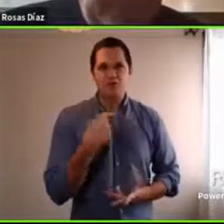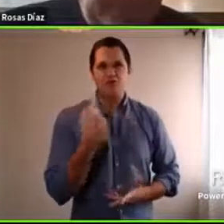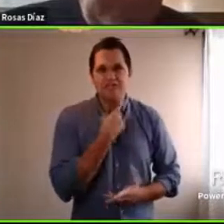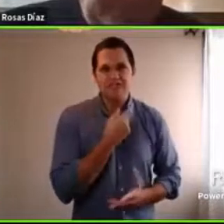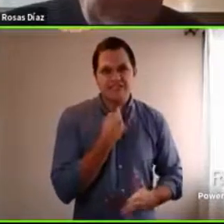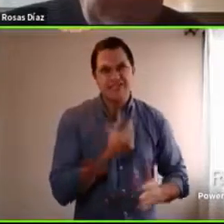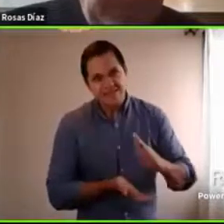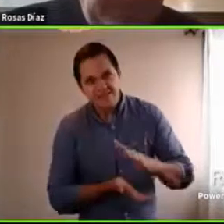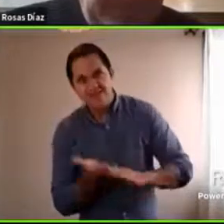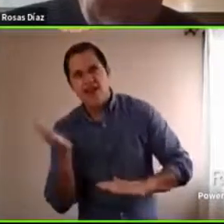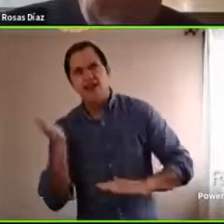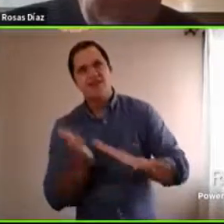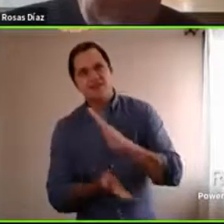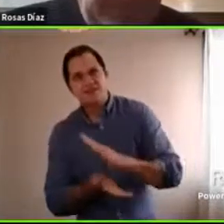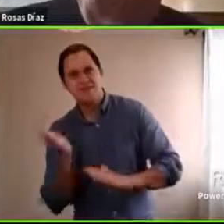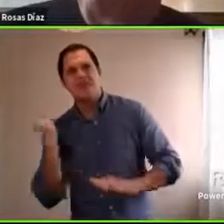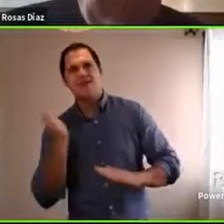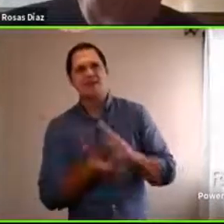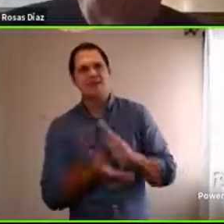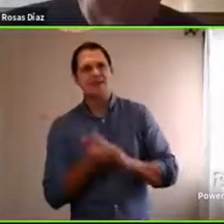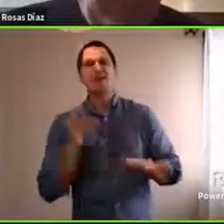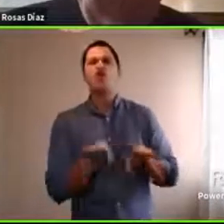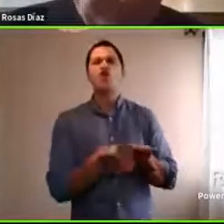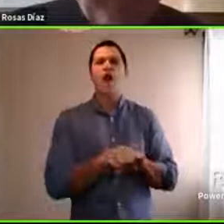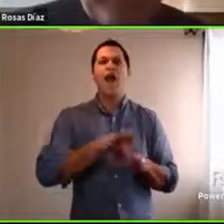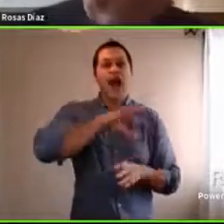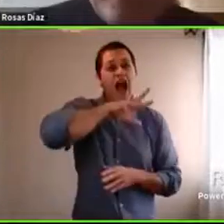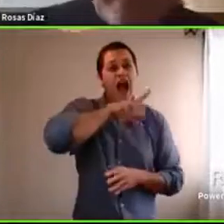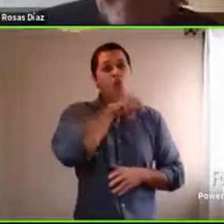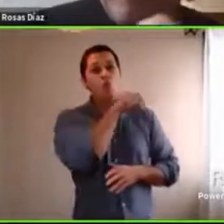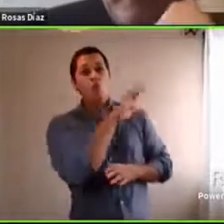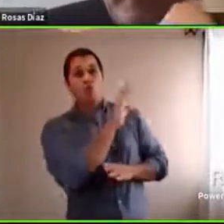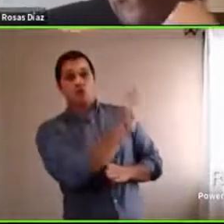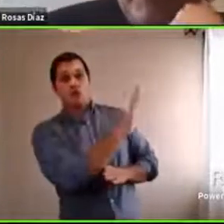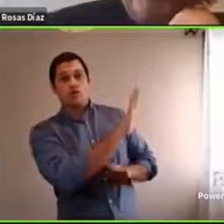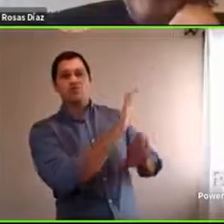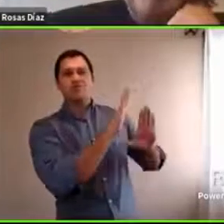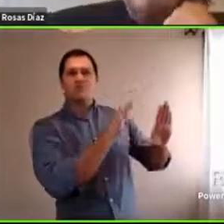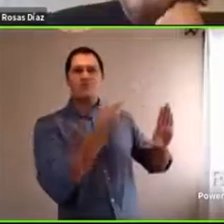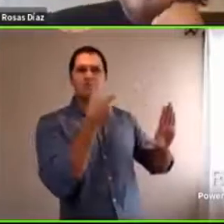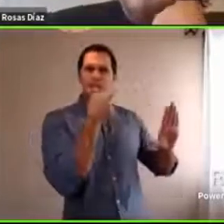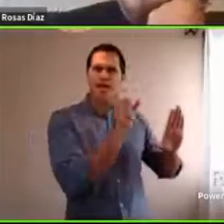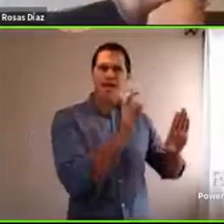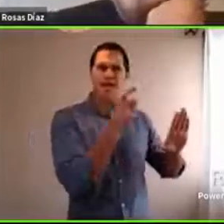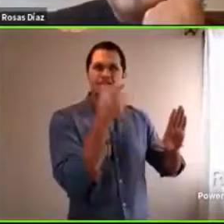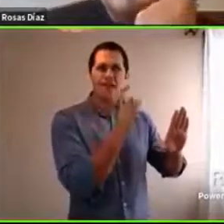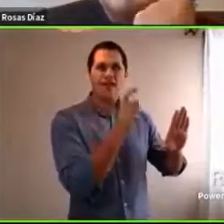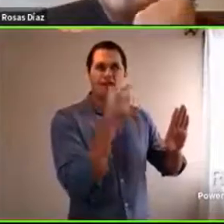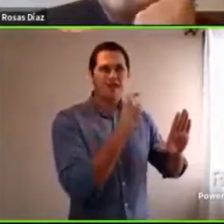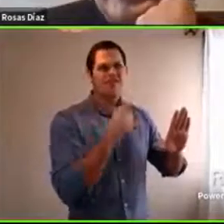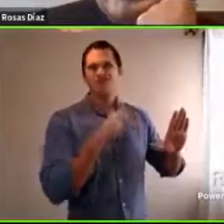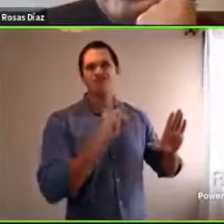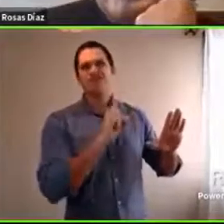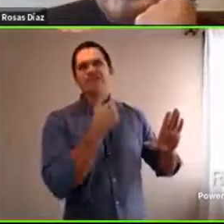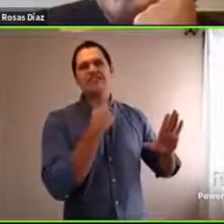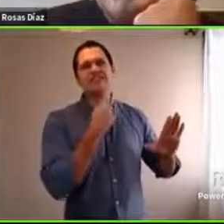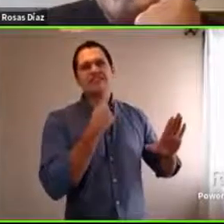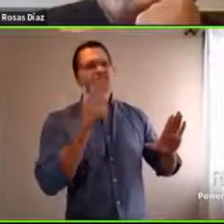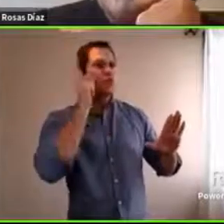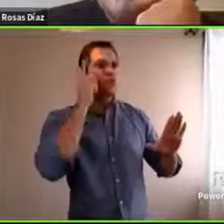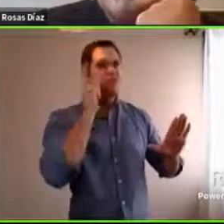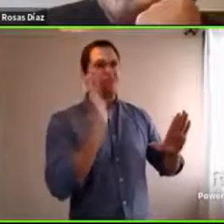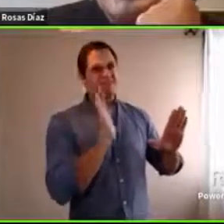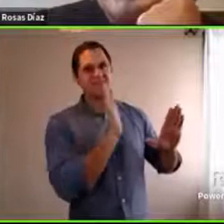tomar distancia de los adultos. La palabra de los adultos no es la que necesitamos escuchar. Necesitamos